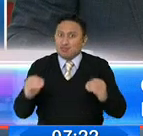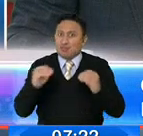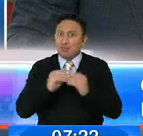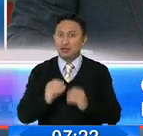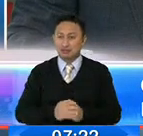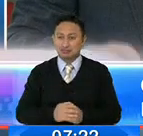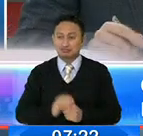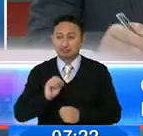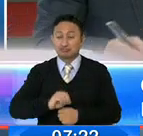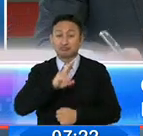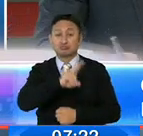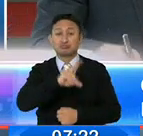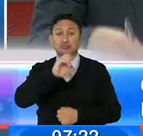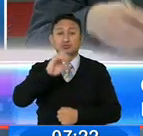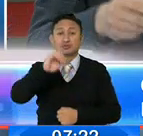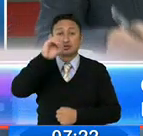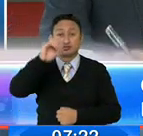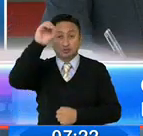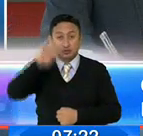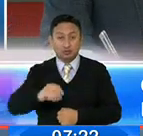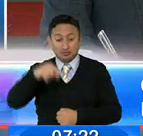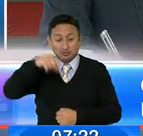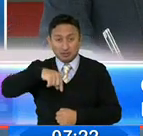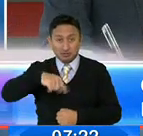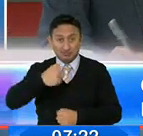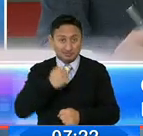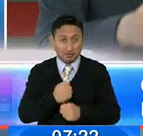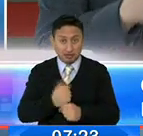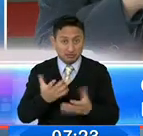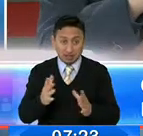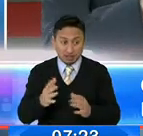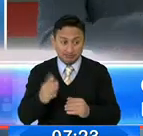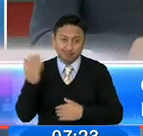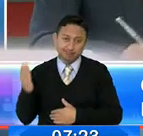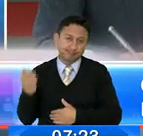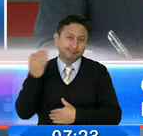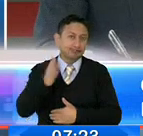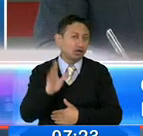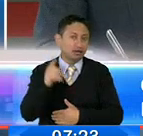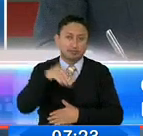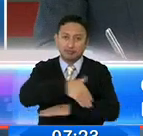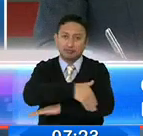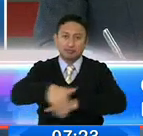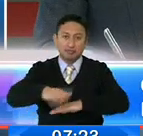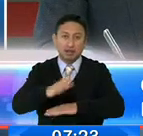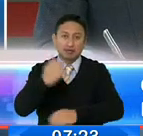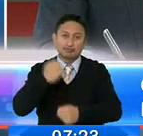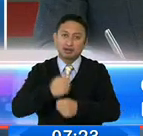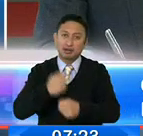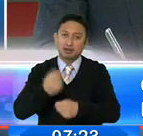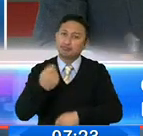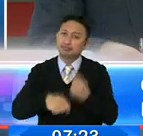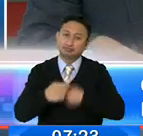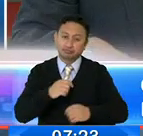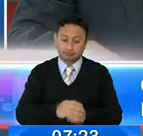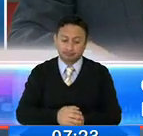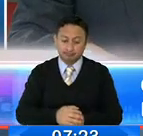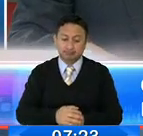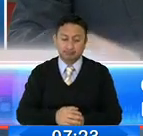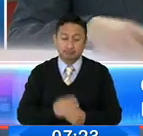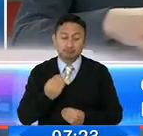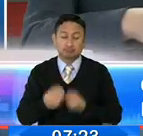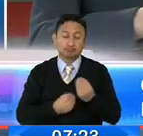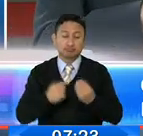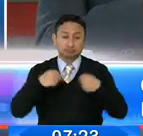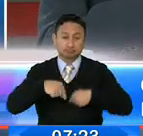casi al 200 por ciento de las personas que se han quedado sin trabajo y tienen que salir a las calles. Obviamente lo que nosotros estamos haciendo como